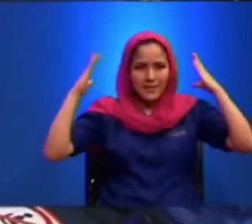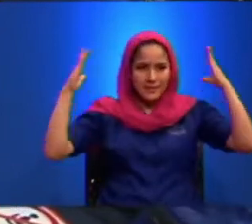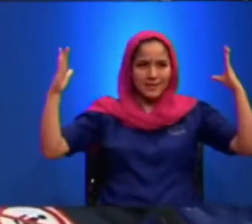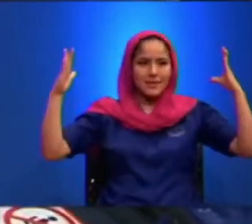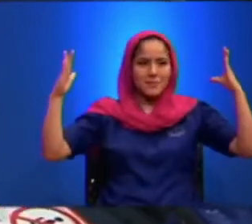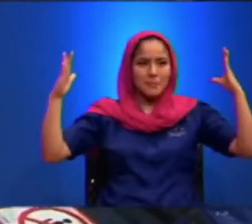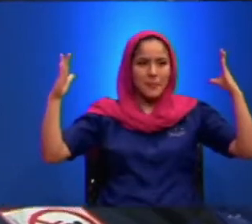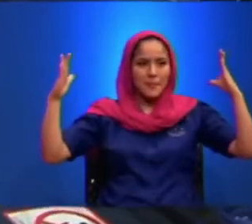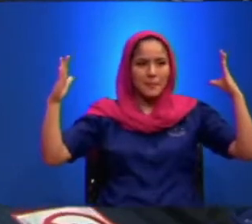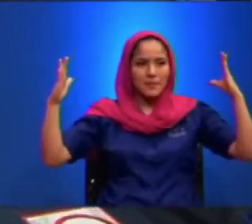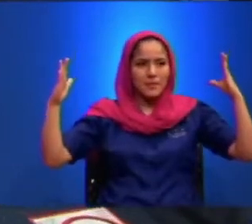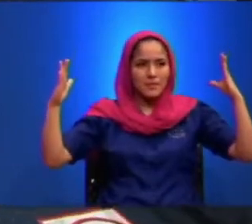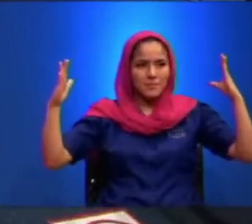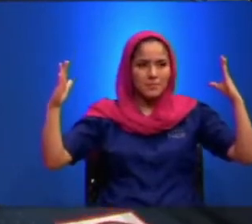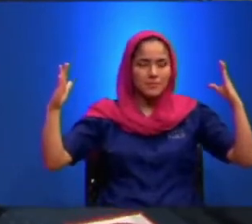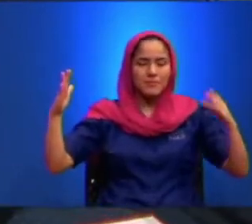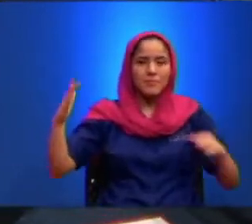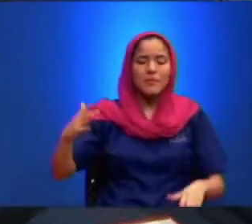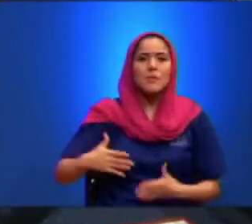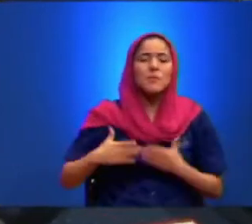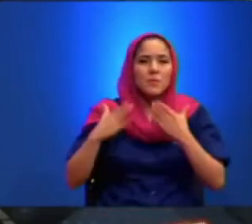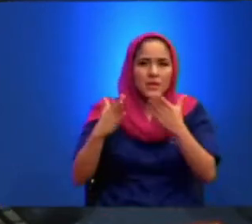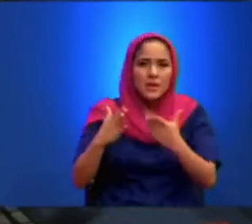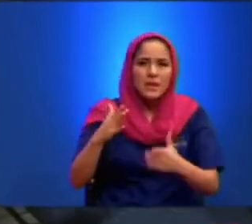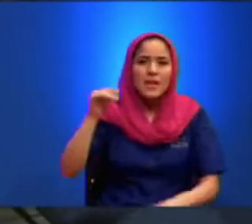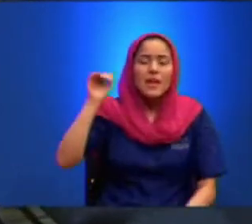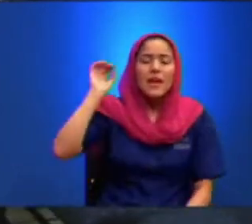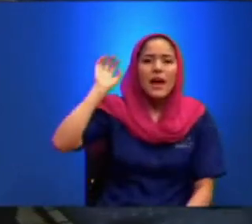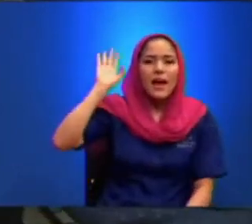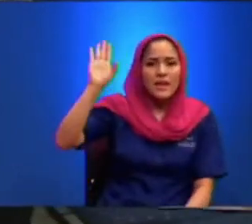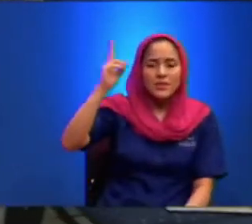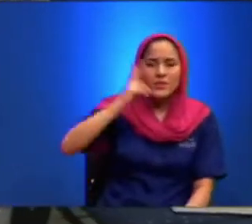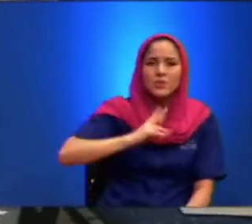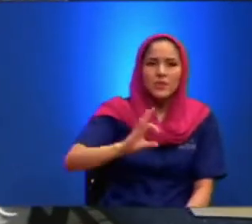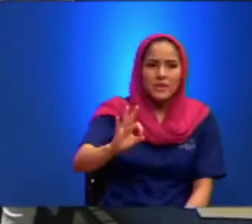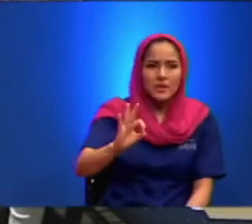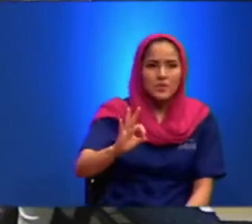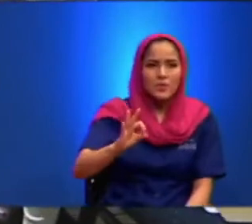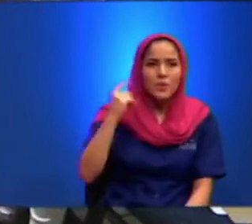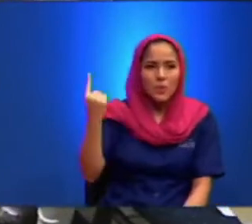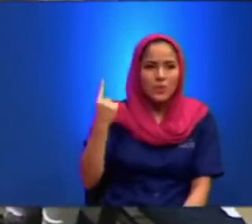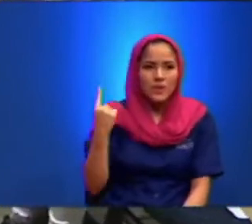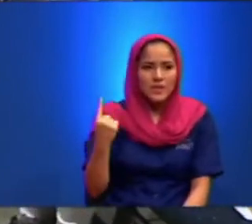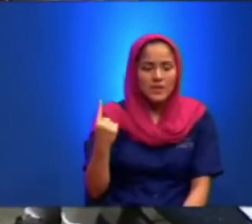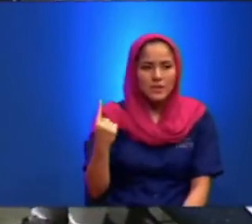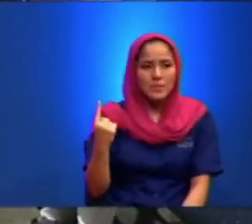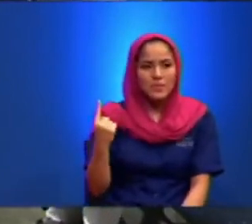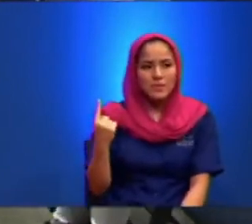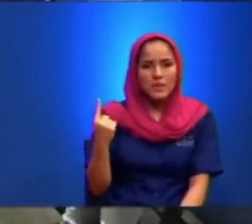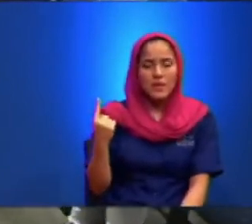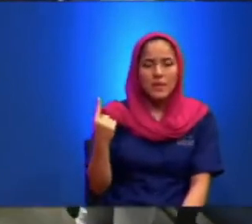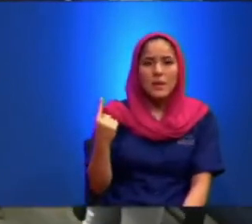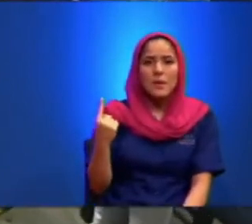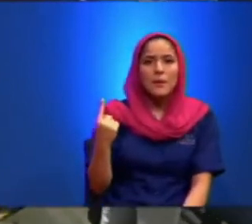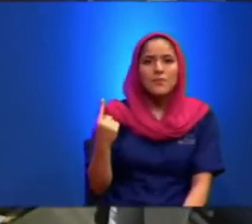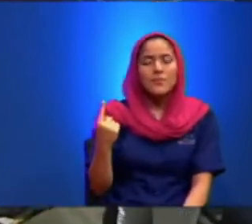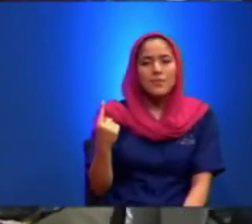Hijo Unigénito Para Que Todo Aquel Que Creyera En Él Y En Ese Sacrificio No Se Perdiera